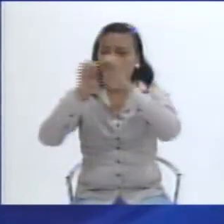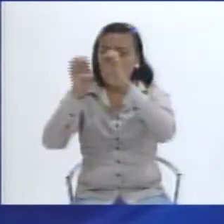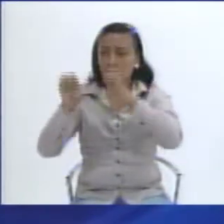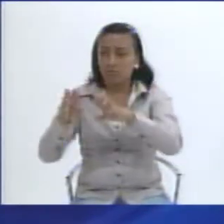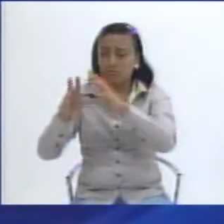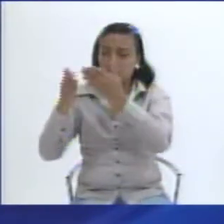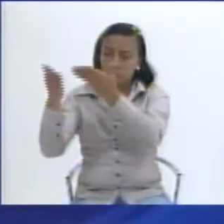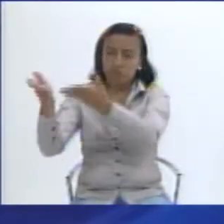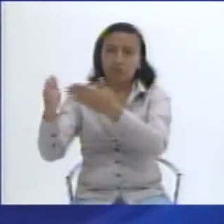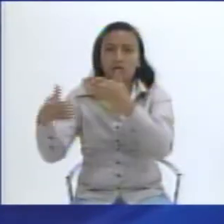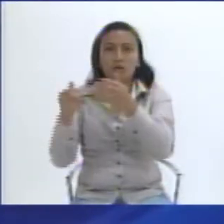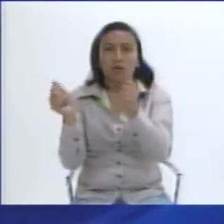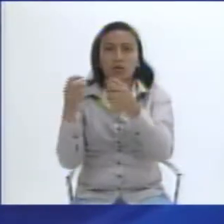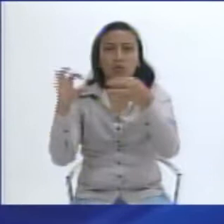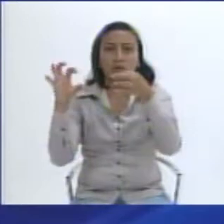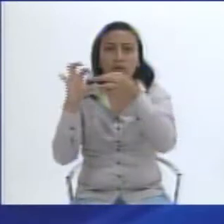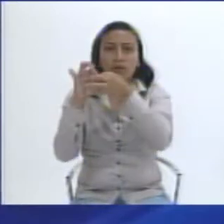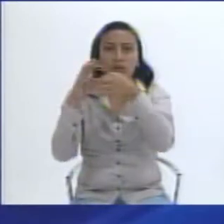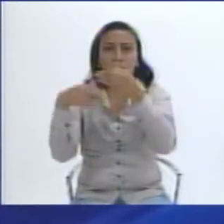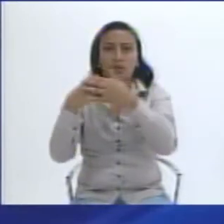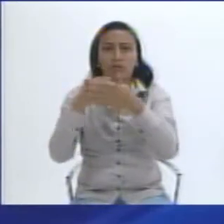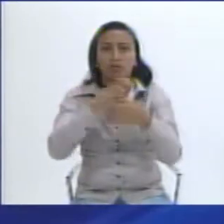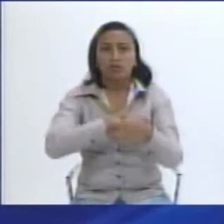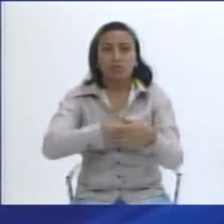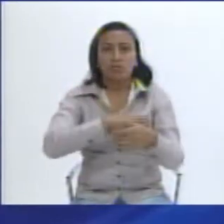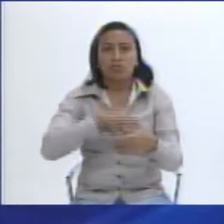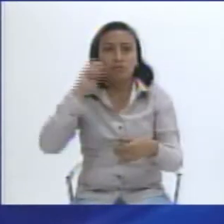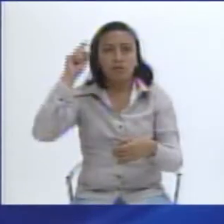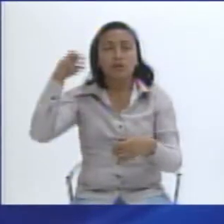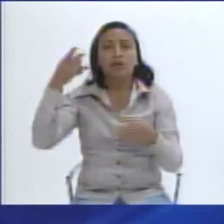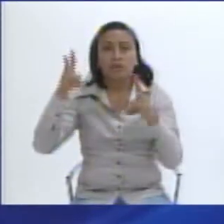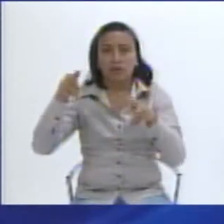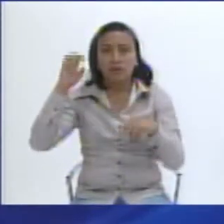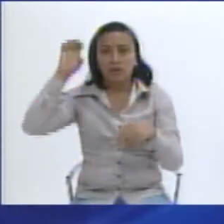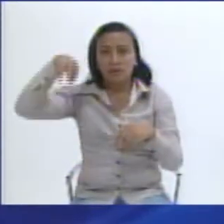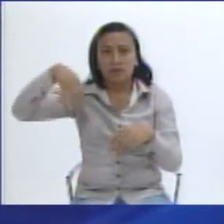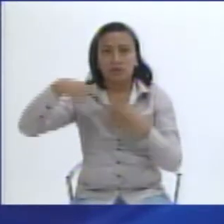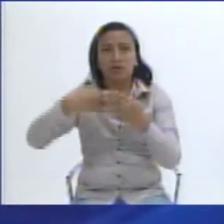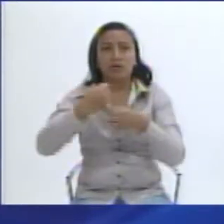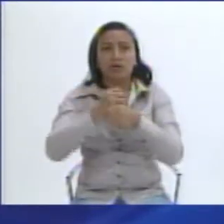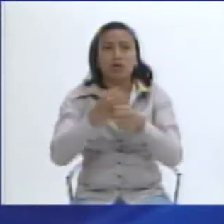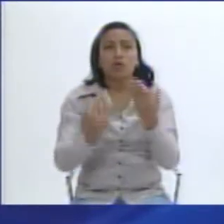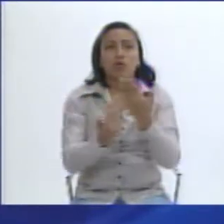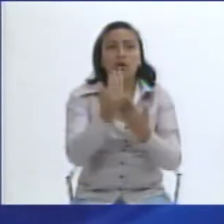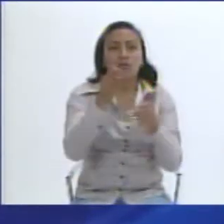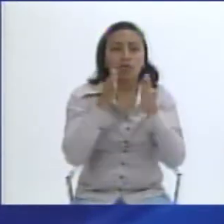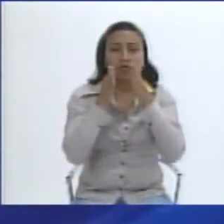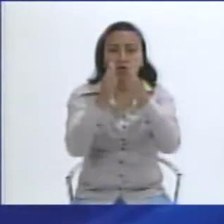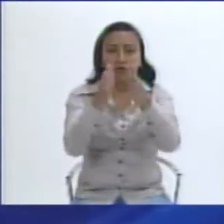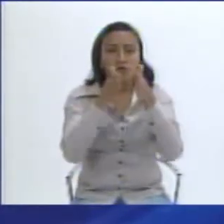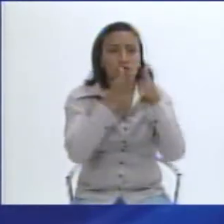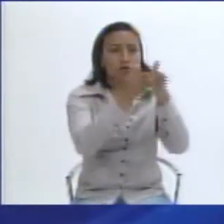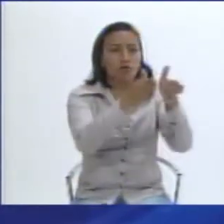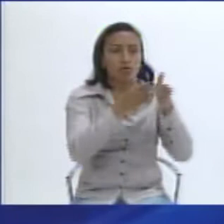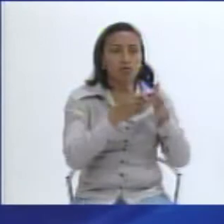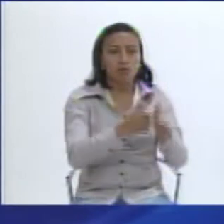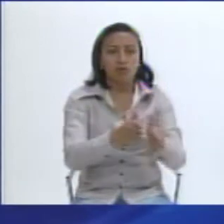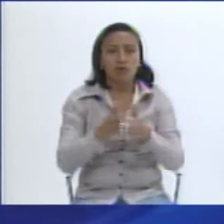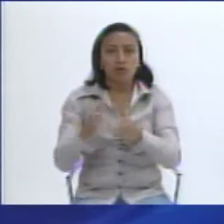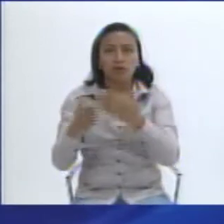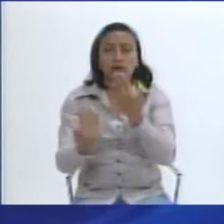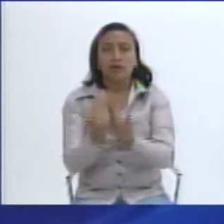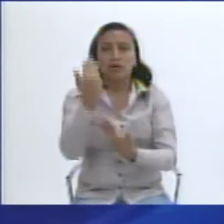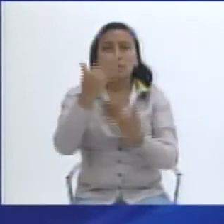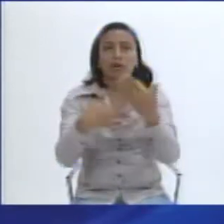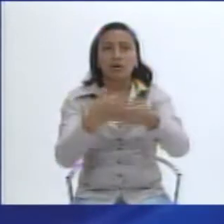nacional. Tenemos ya el terreno listo para la construcción del nuevo cementerio de la ciudad. En estos días, entiendo, se